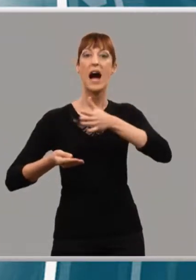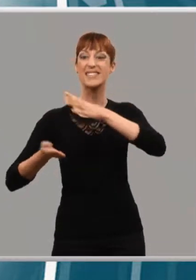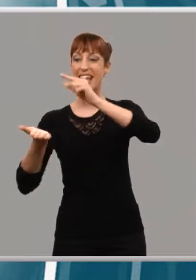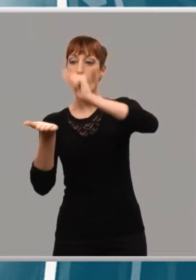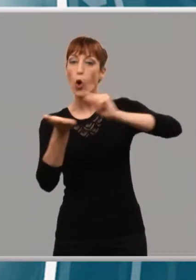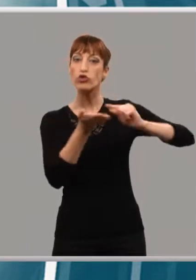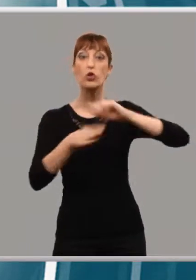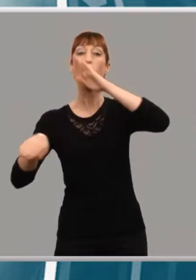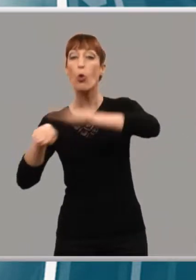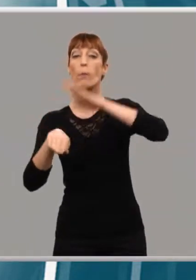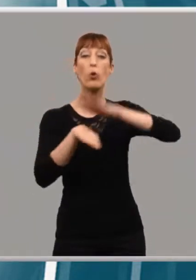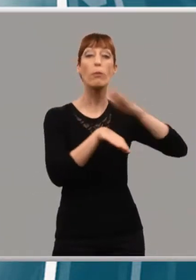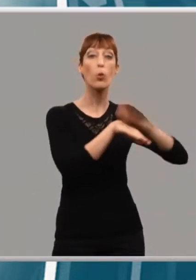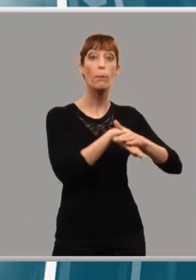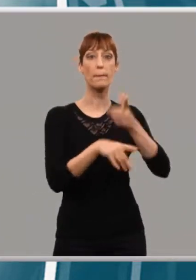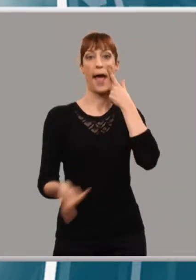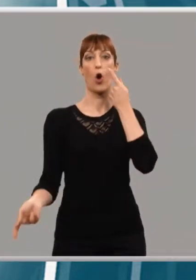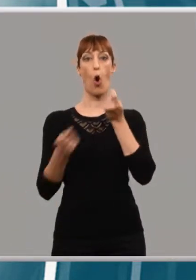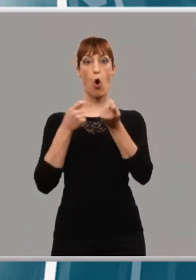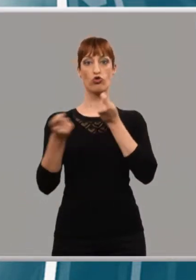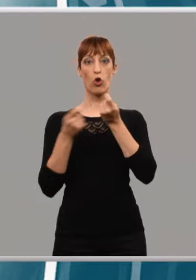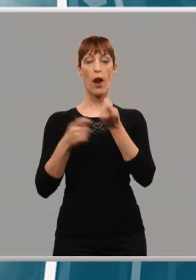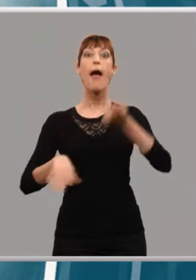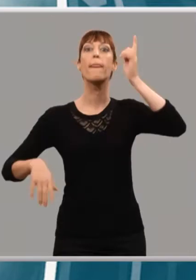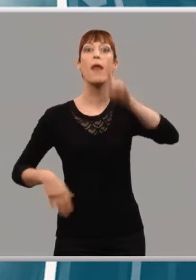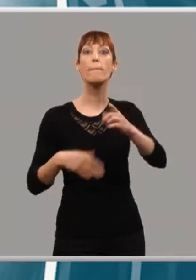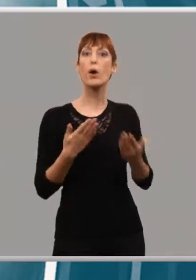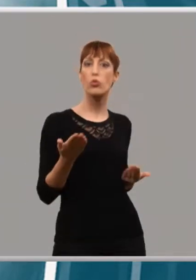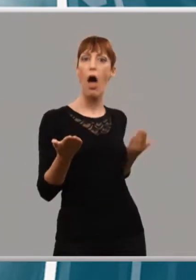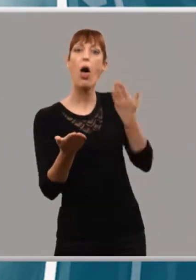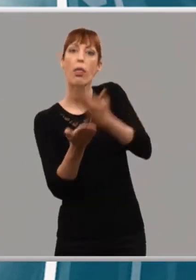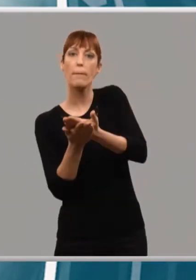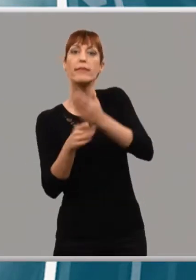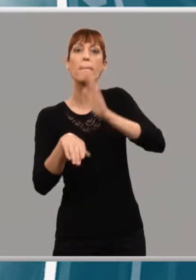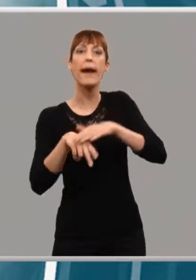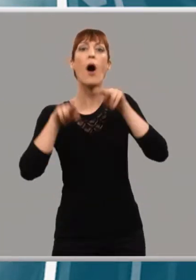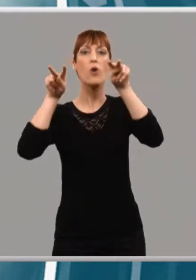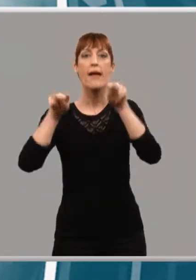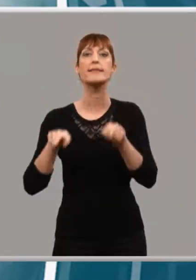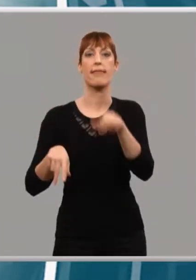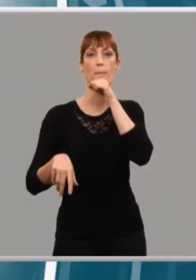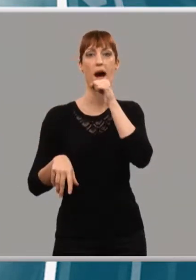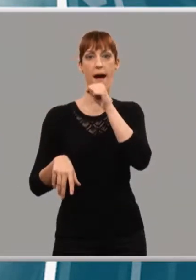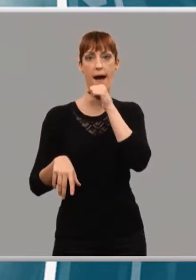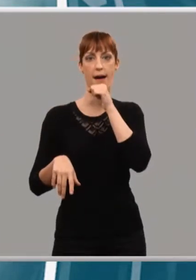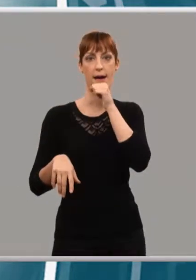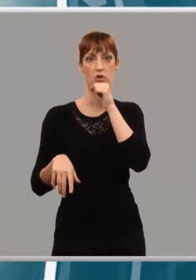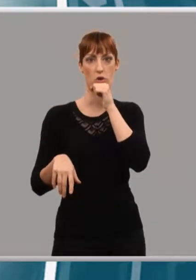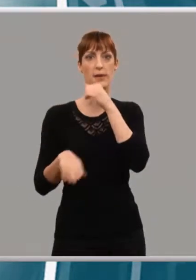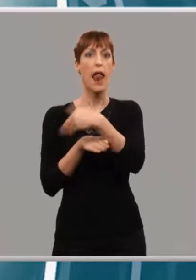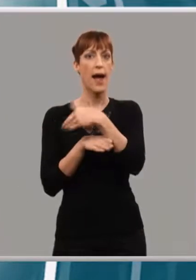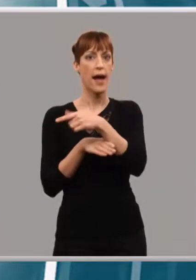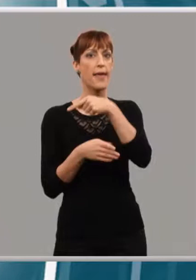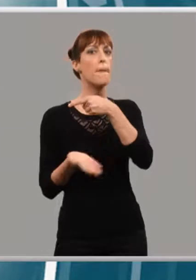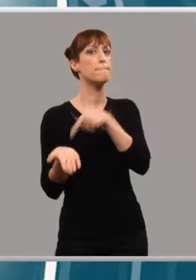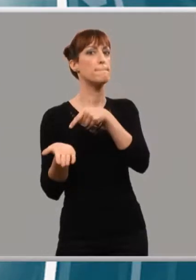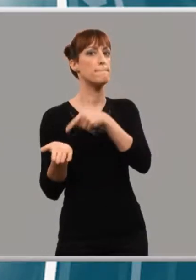contratos. Sobre la mesa también una demanda histórica, una residencia de mayores. Sobre la mesa y en la calle, Florent no